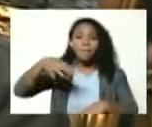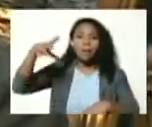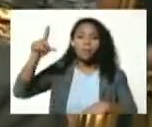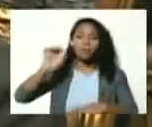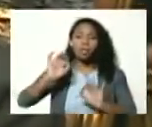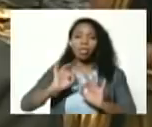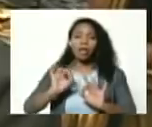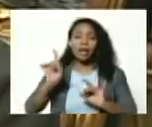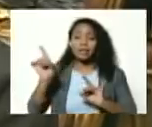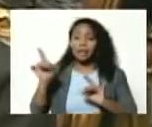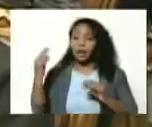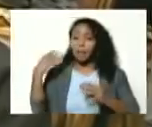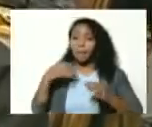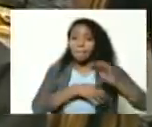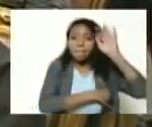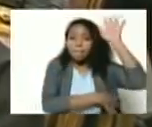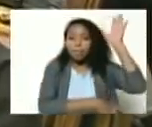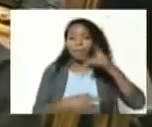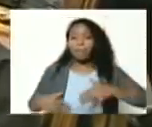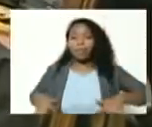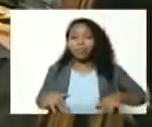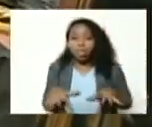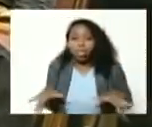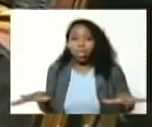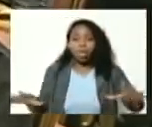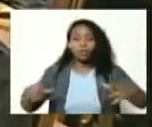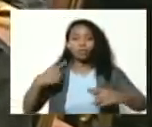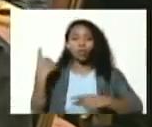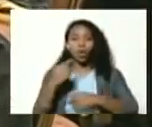es un pulpo Escalona no es un pulpo